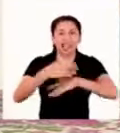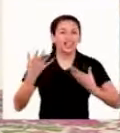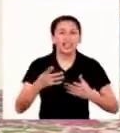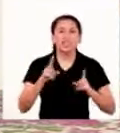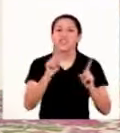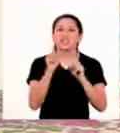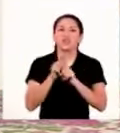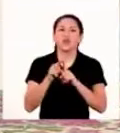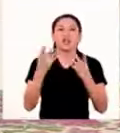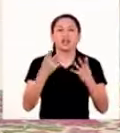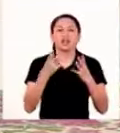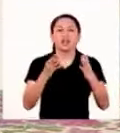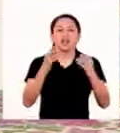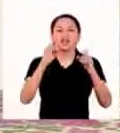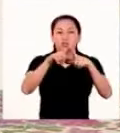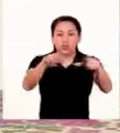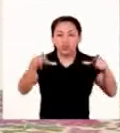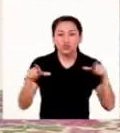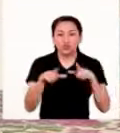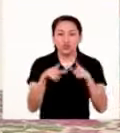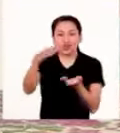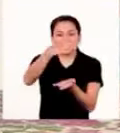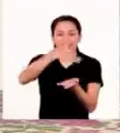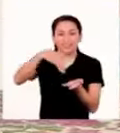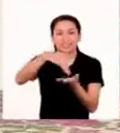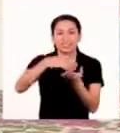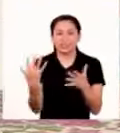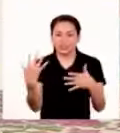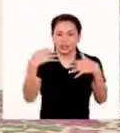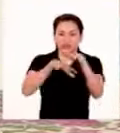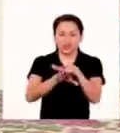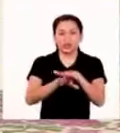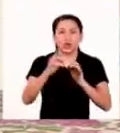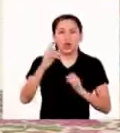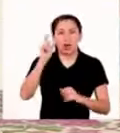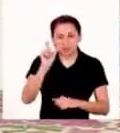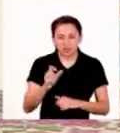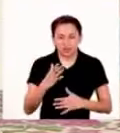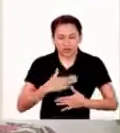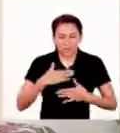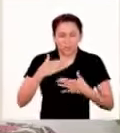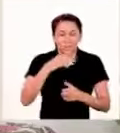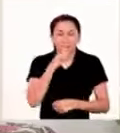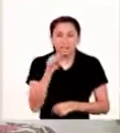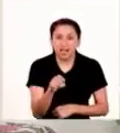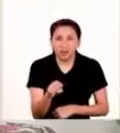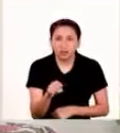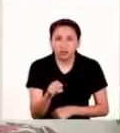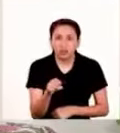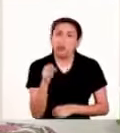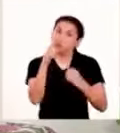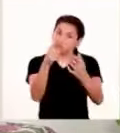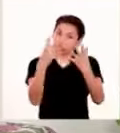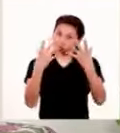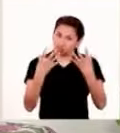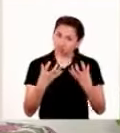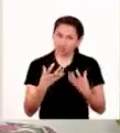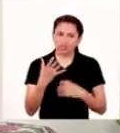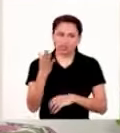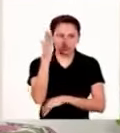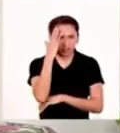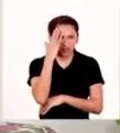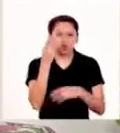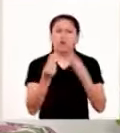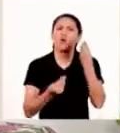mayor, como los centros integrales de atención al adulto mayor. Me gustaría saber